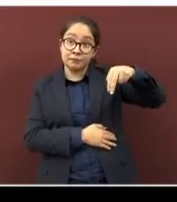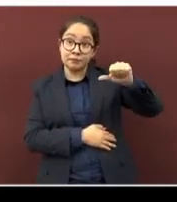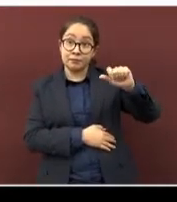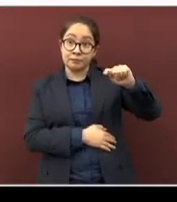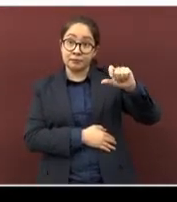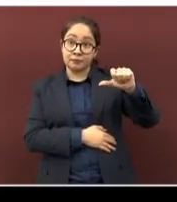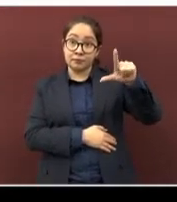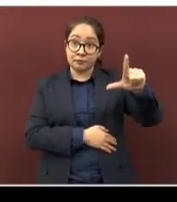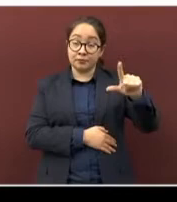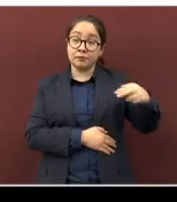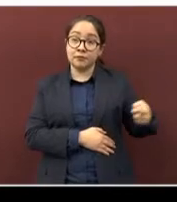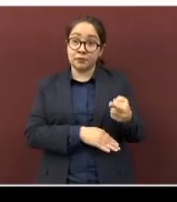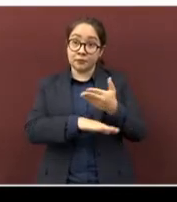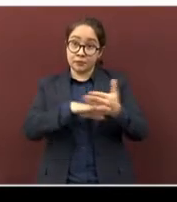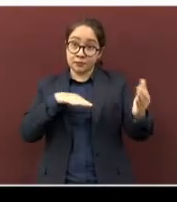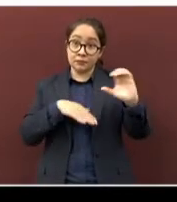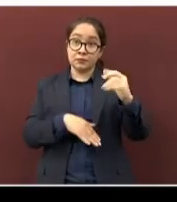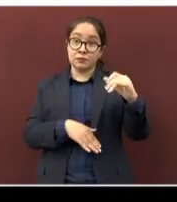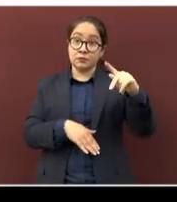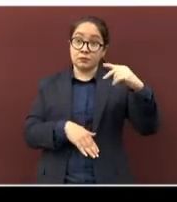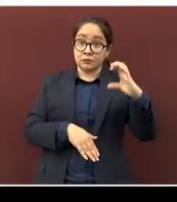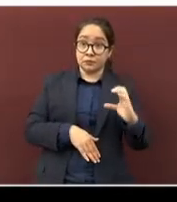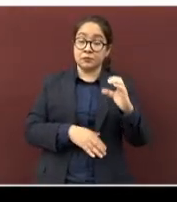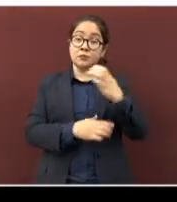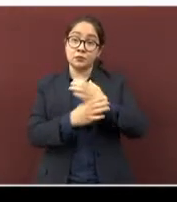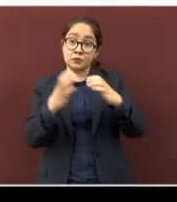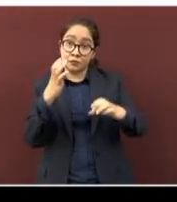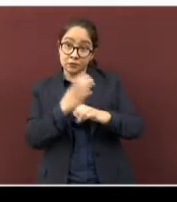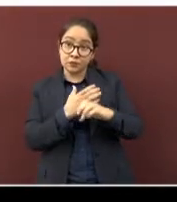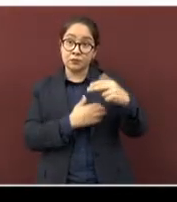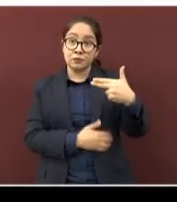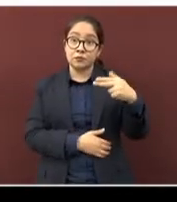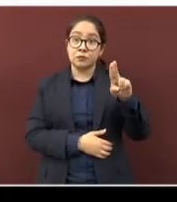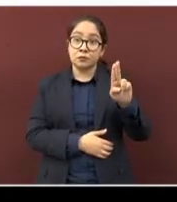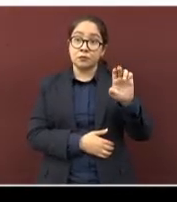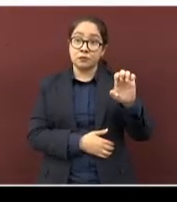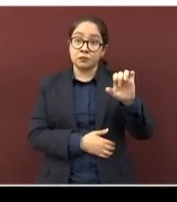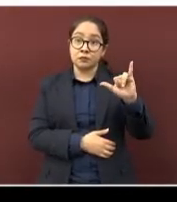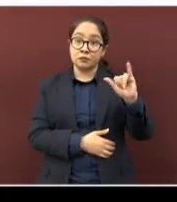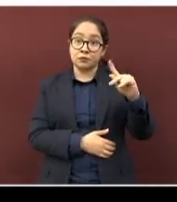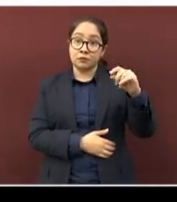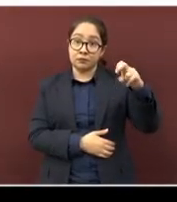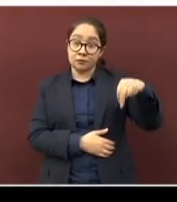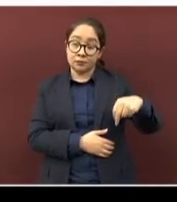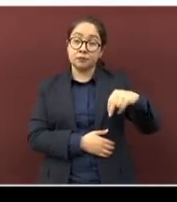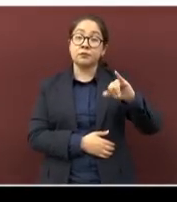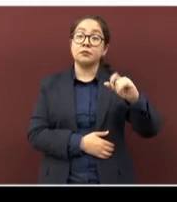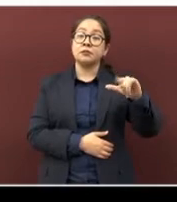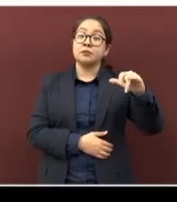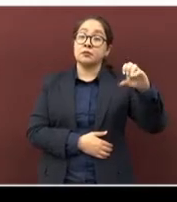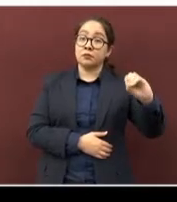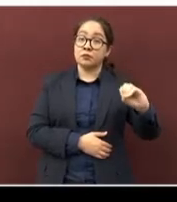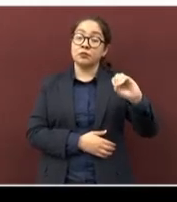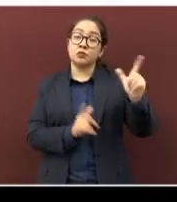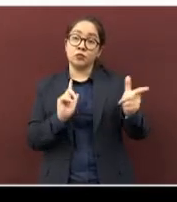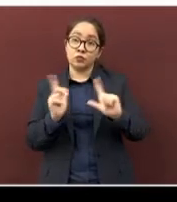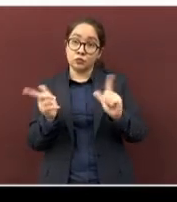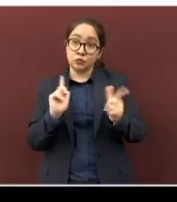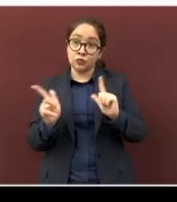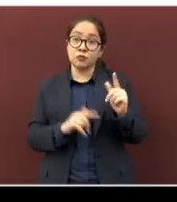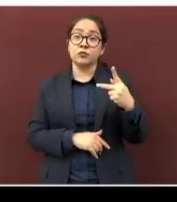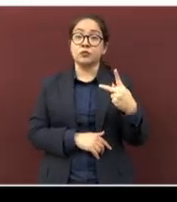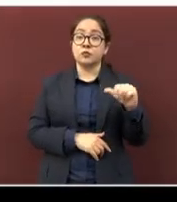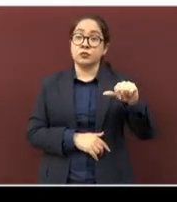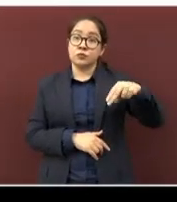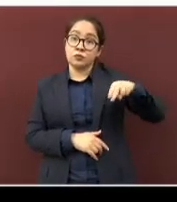Blanco, Chicontepec, Cozamaloapan, Guayapan de Ocampo, Izhuatlancillo, Las Chuapas, Pánuco y